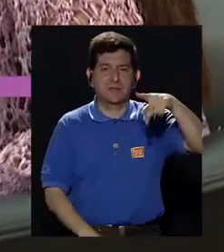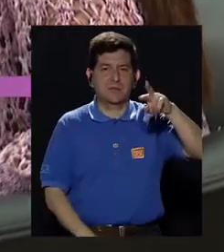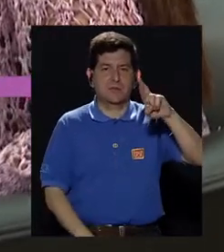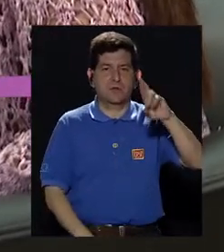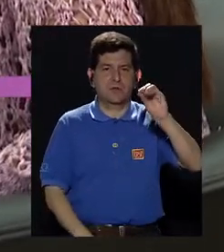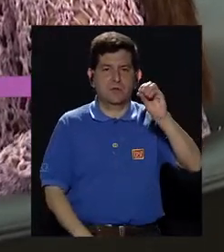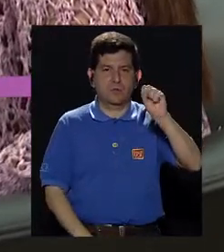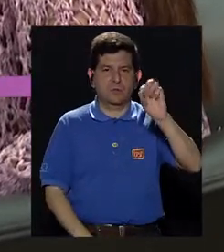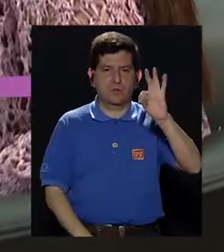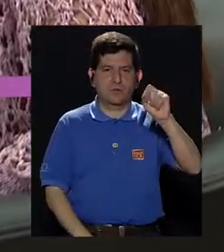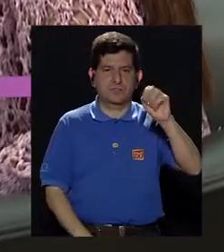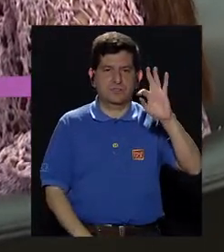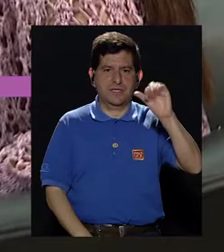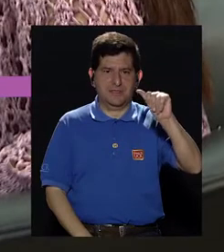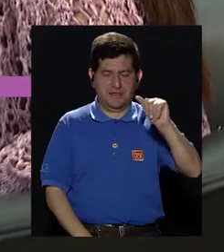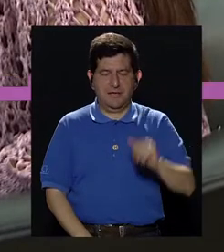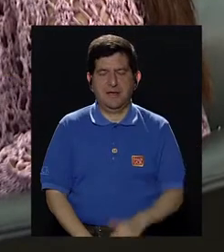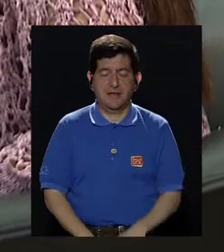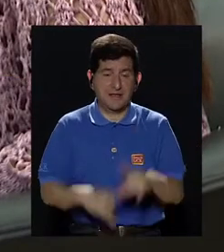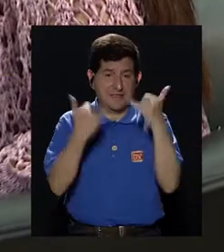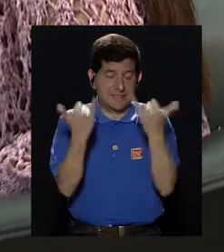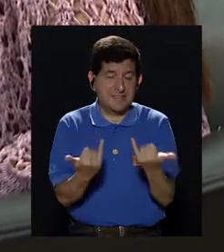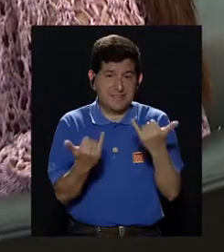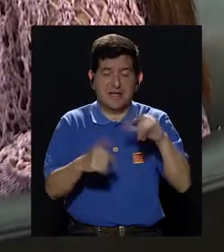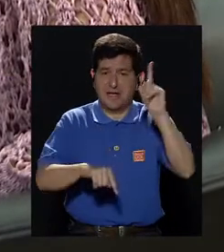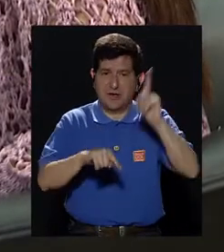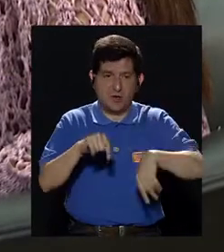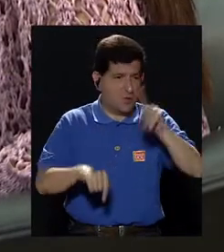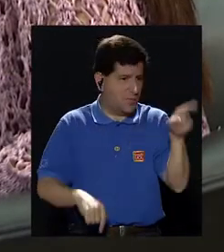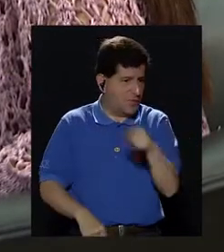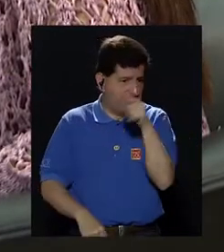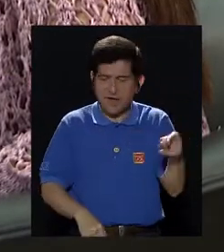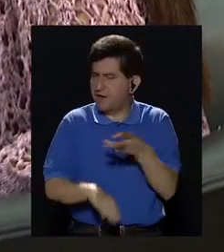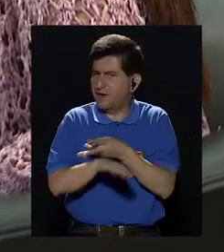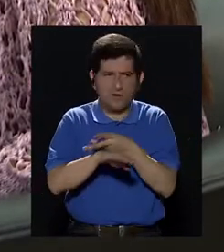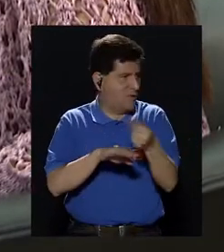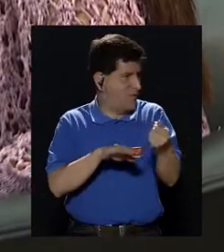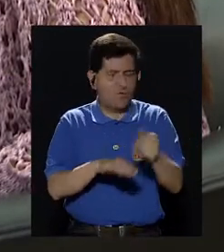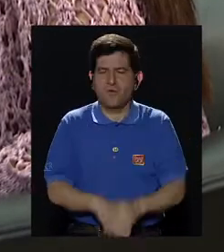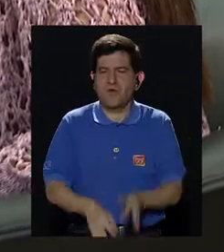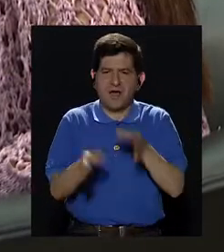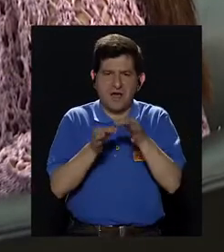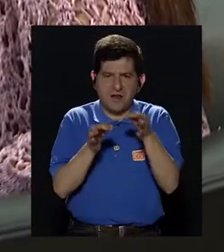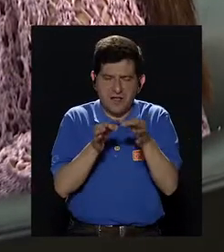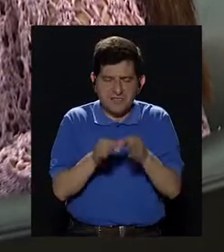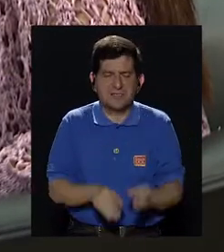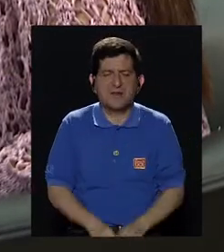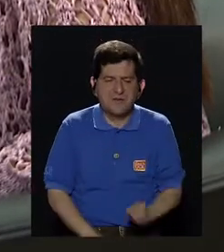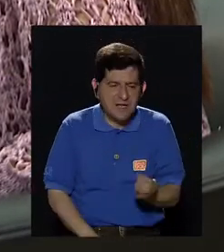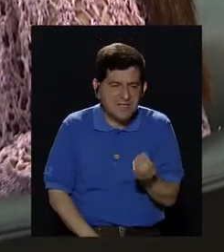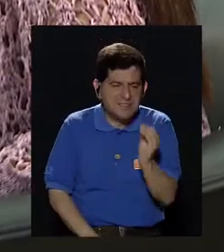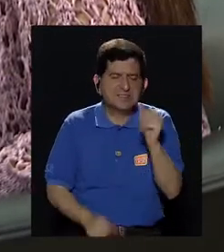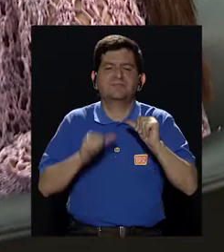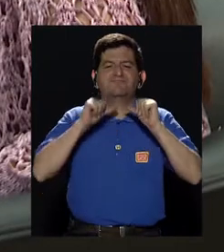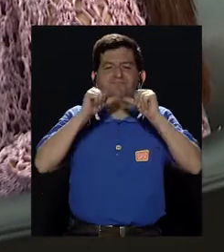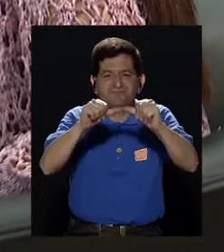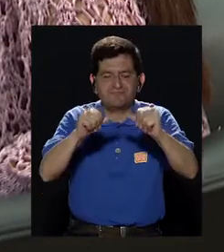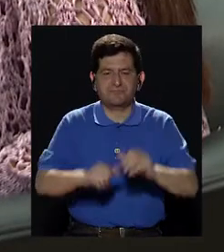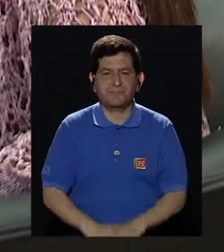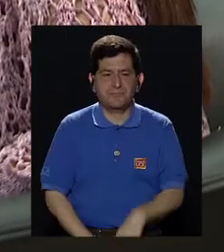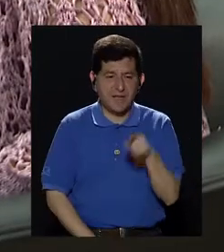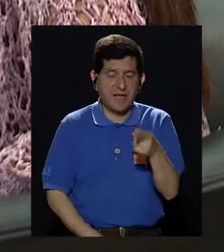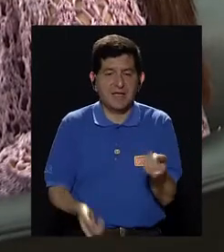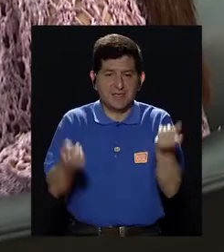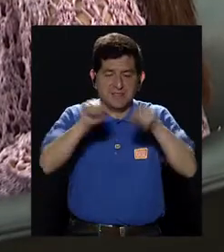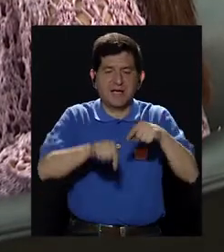salió el tratamiento, si no podemos quitarlo todo, no va a ser curativo, porque las células van a seguir creciendo. Entonces, en estos casos lo que